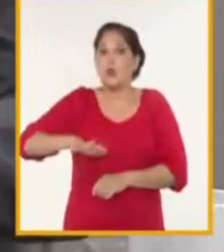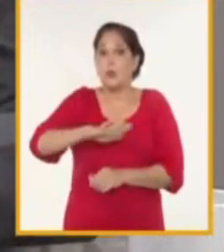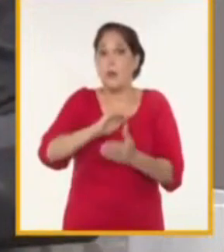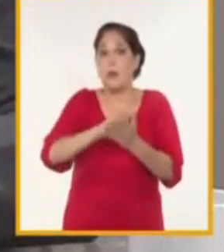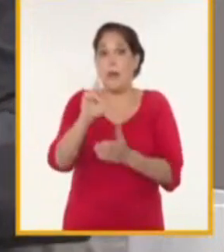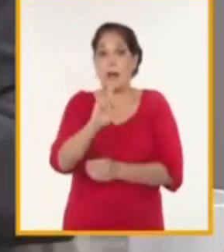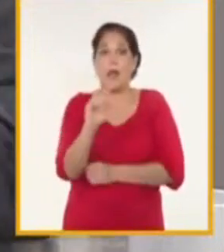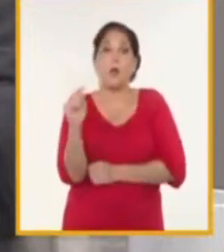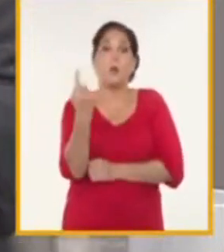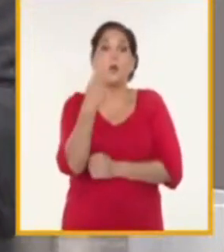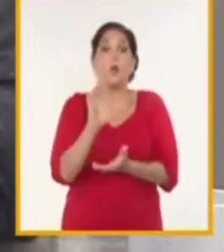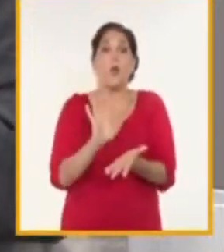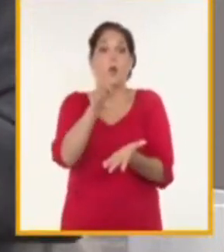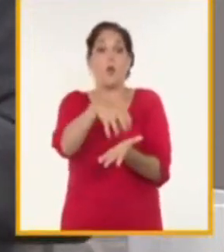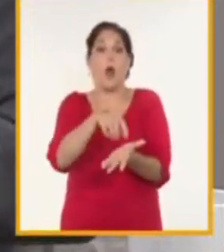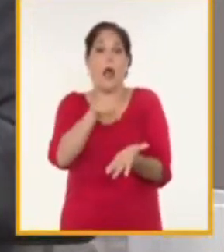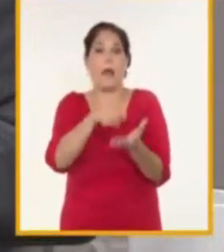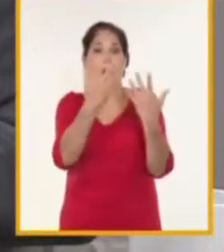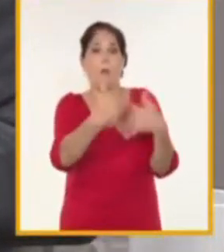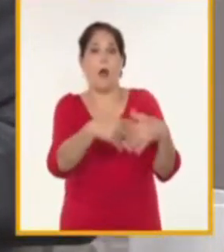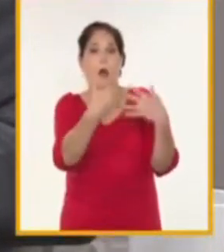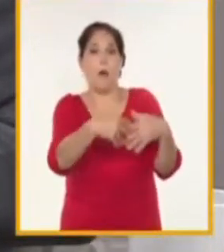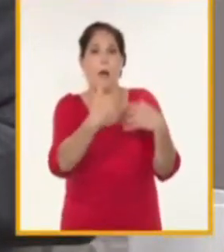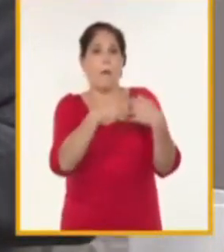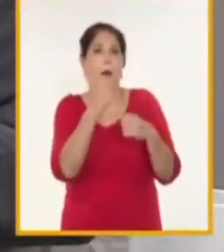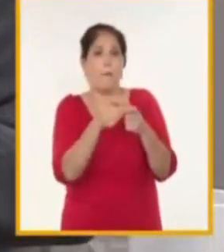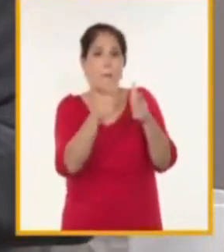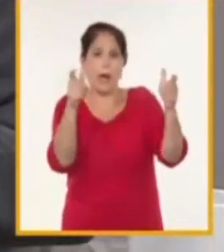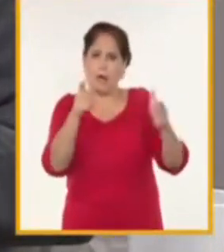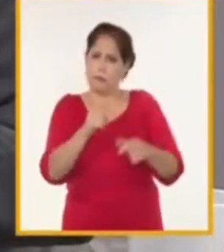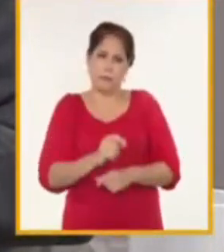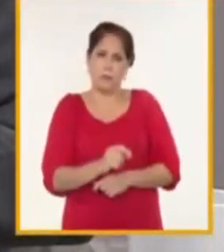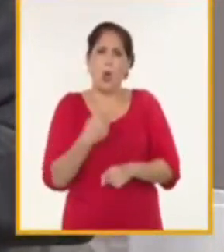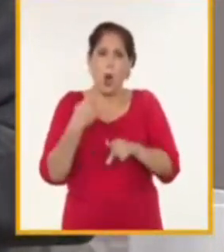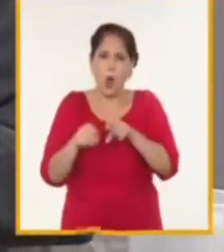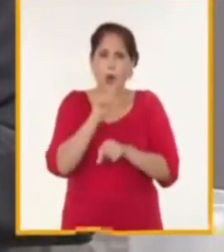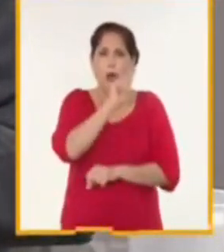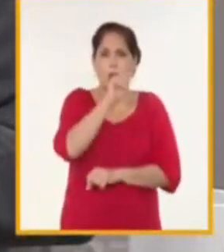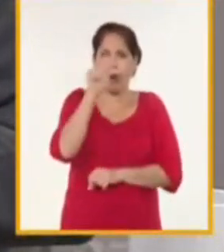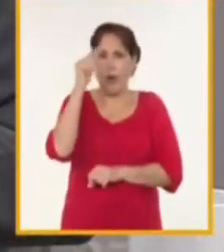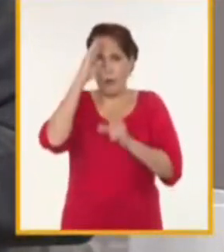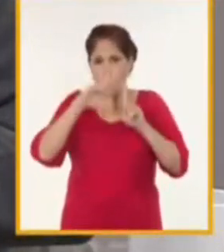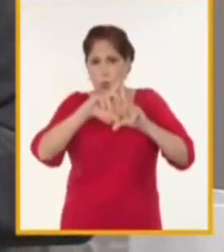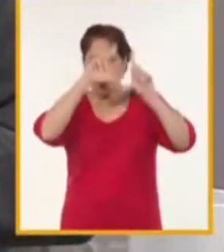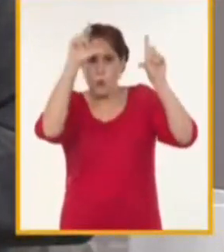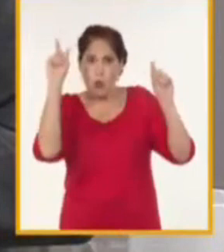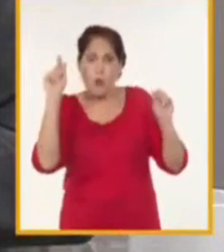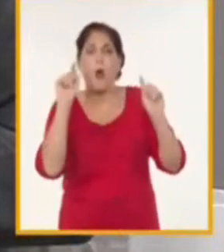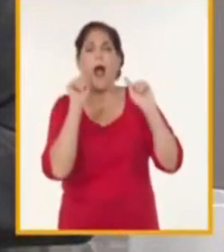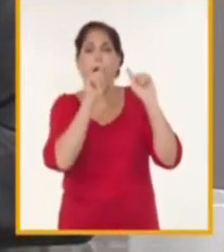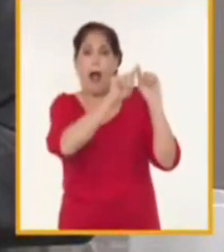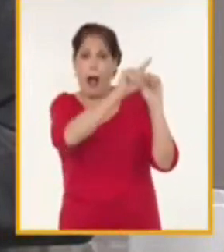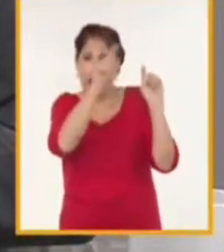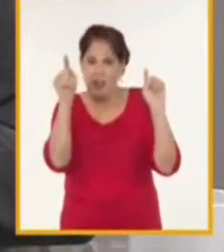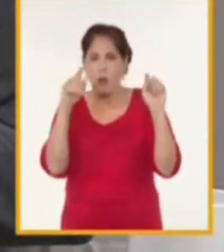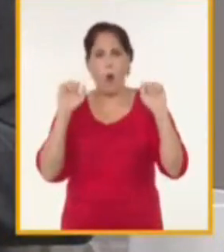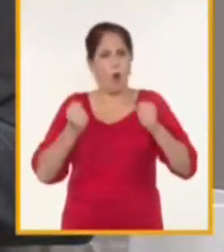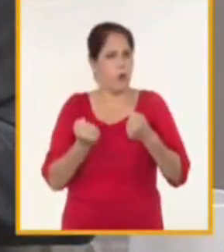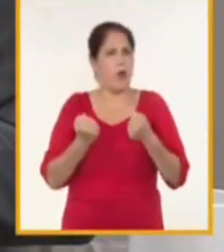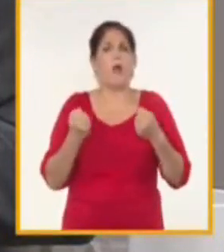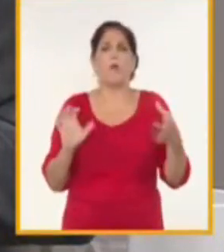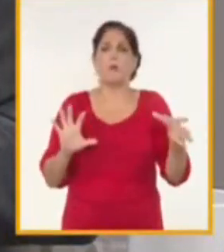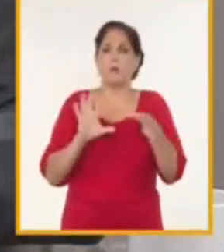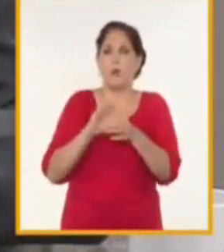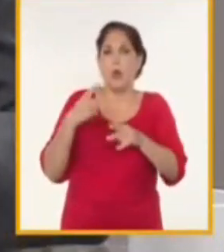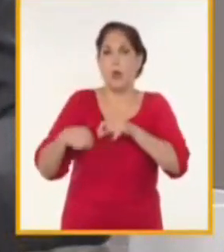el único lugar donde se generen estas producciones en función de la economía nacional, pero sí, tenemos un papel importante y estamos